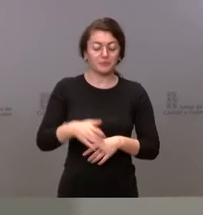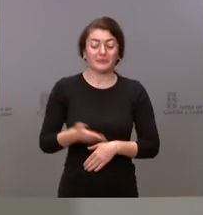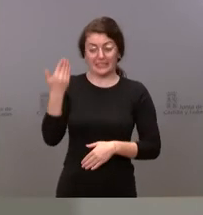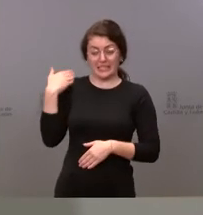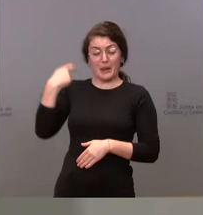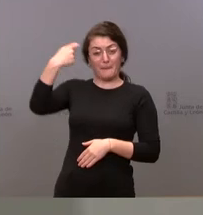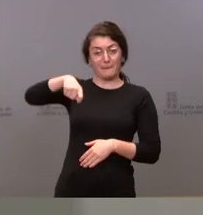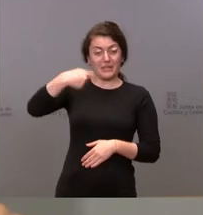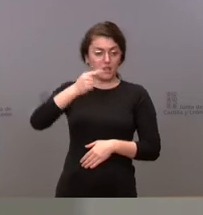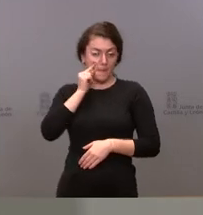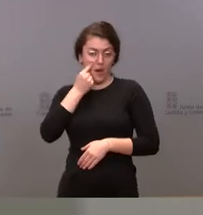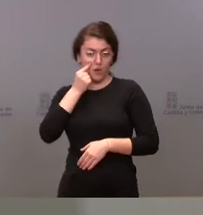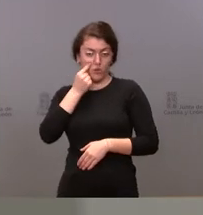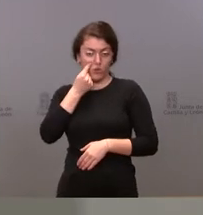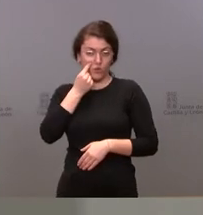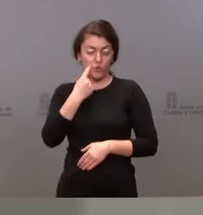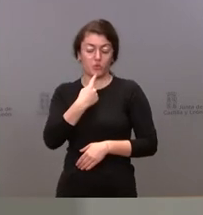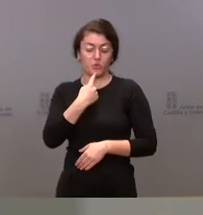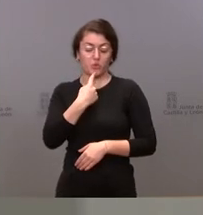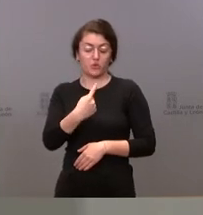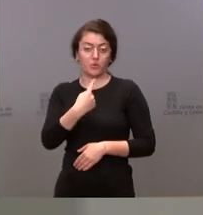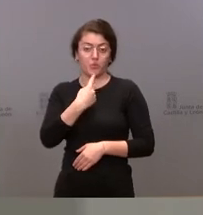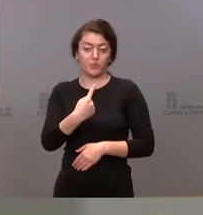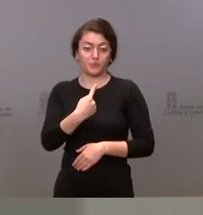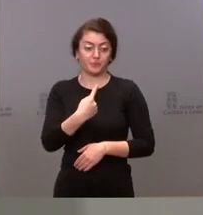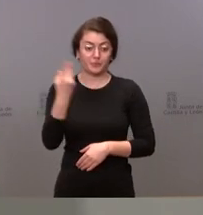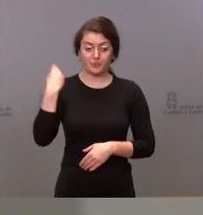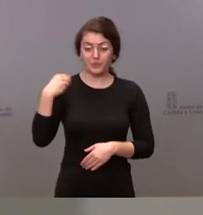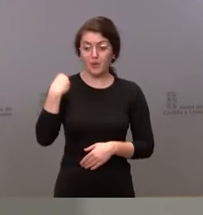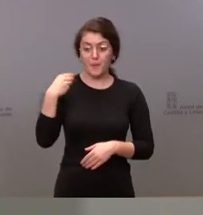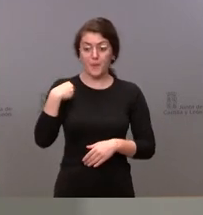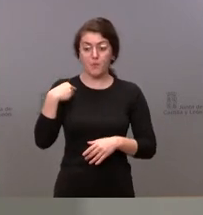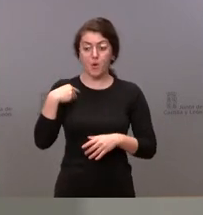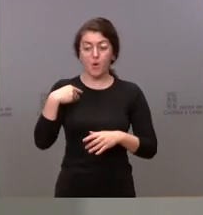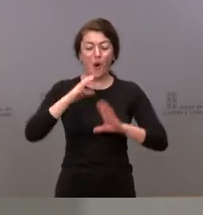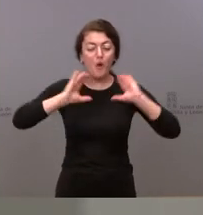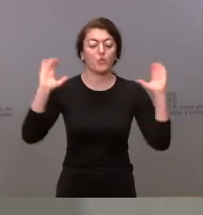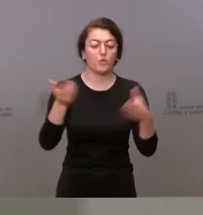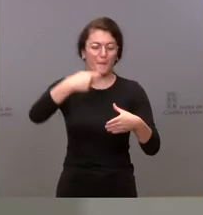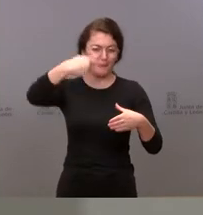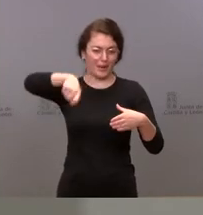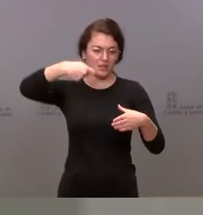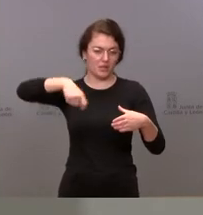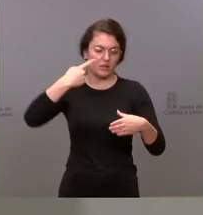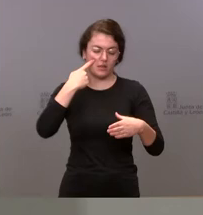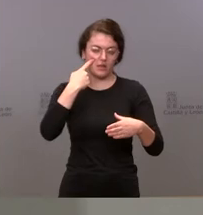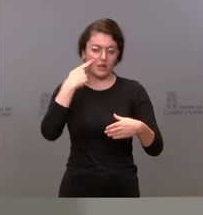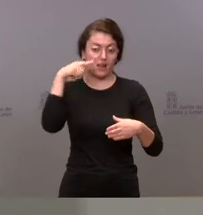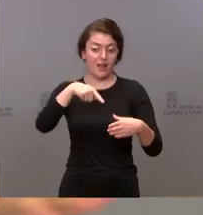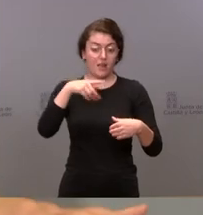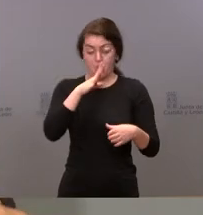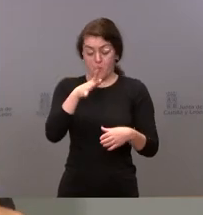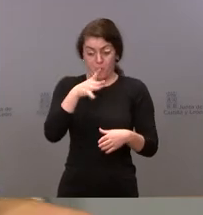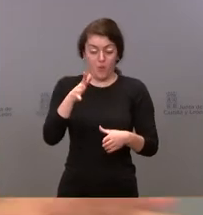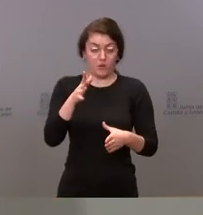Castilla el que manifestó en la propia conferencia de presidentes por las propias singularidades de Castilla y León que es una